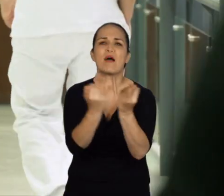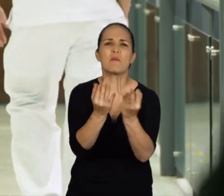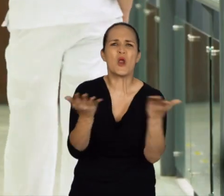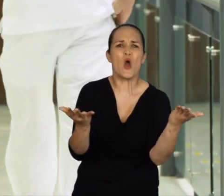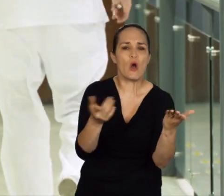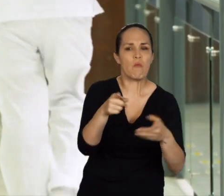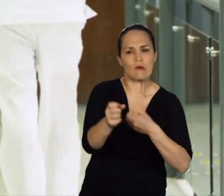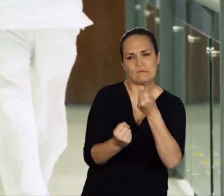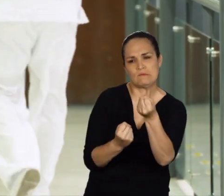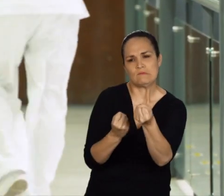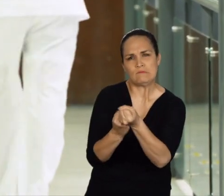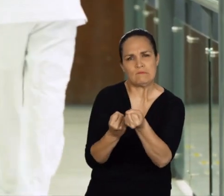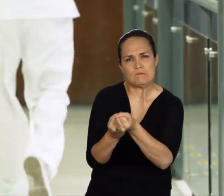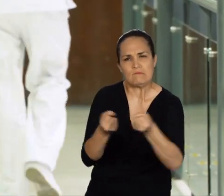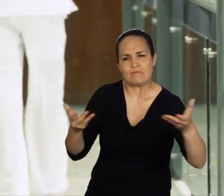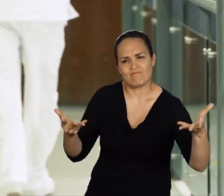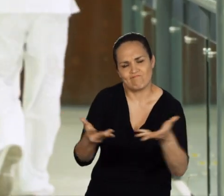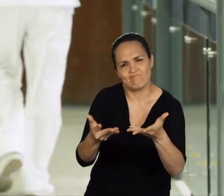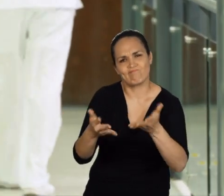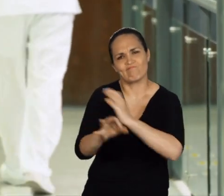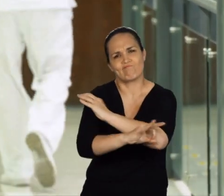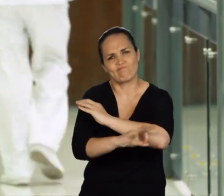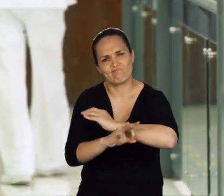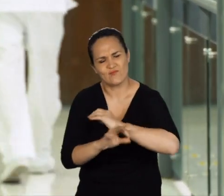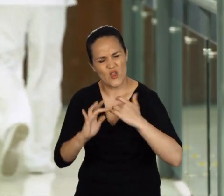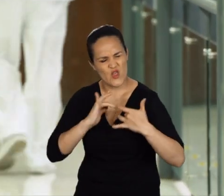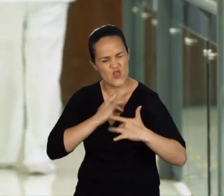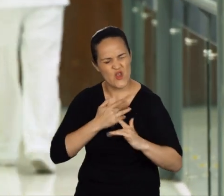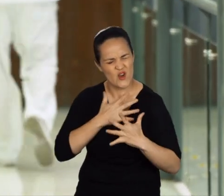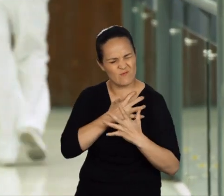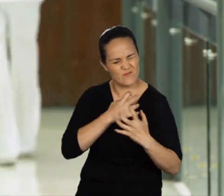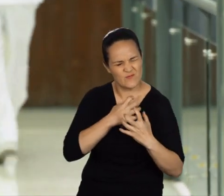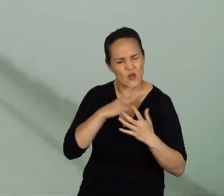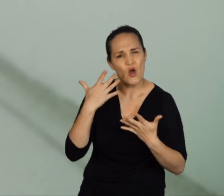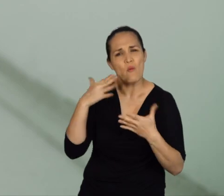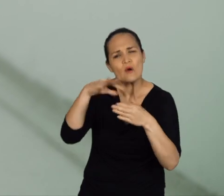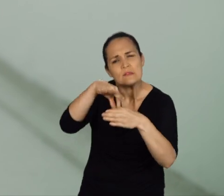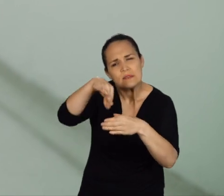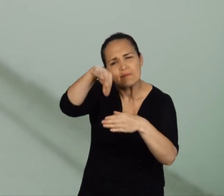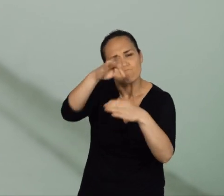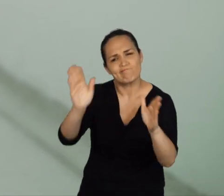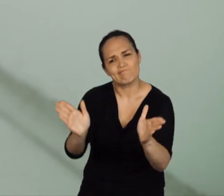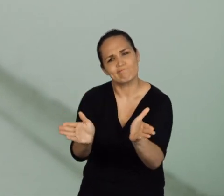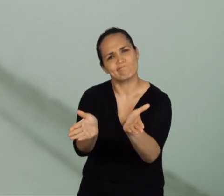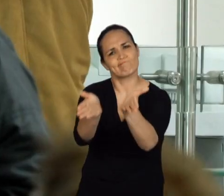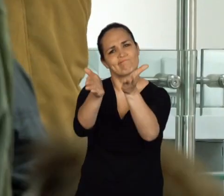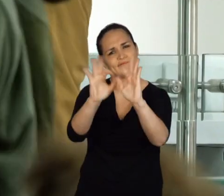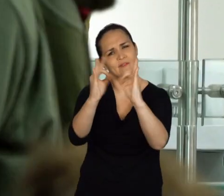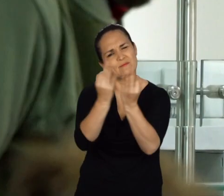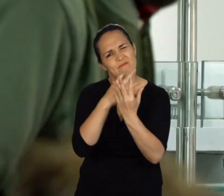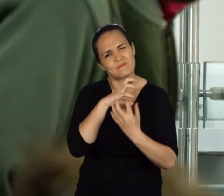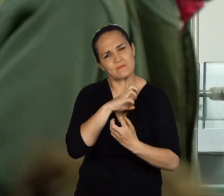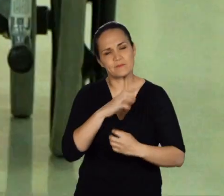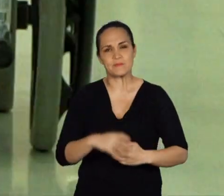los casos particulares donde el paciente sí o sí fallece. Un acompañamiento es de esa parte espiritual.